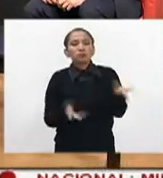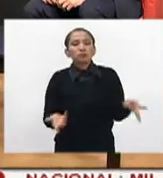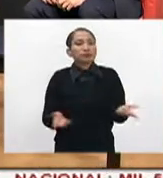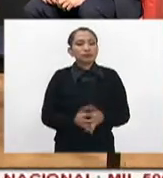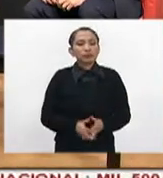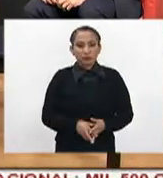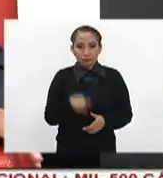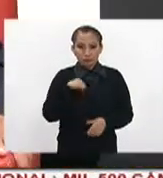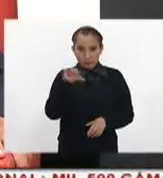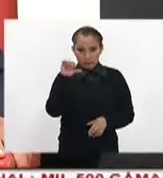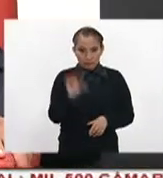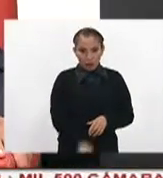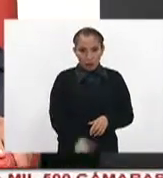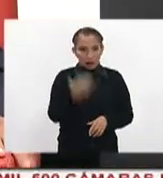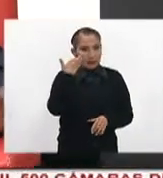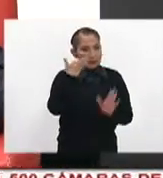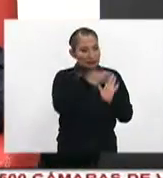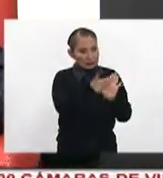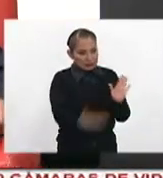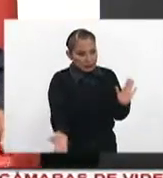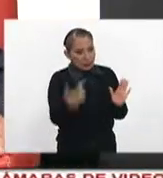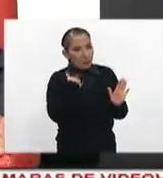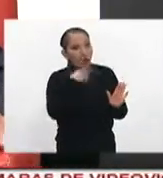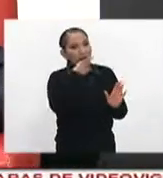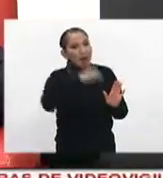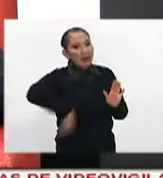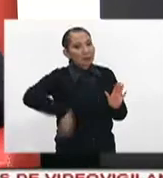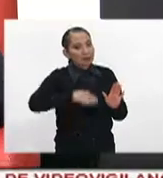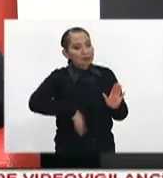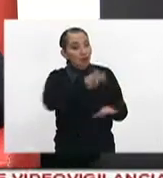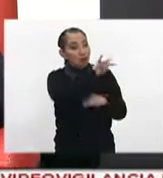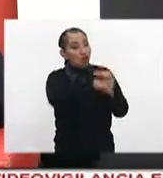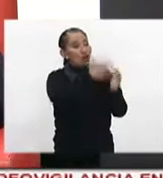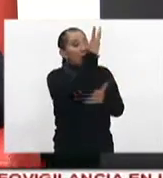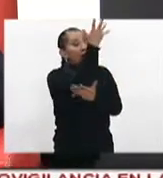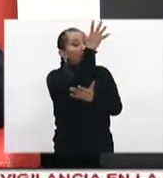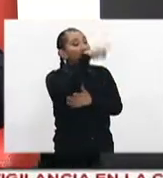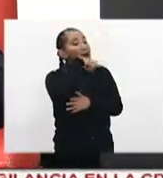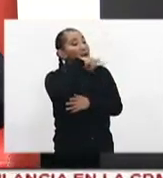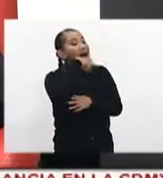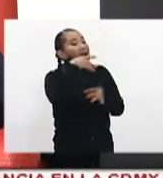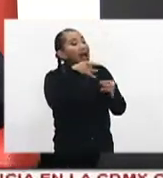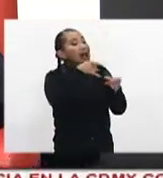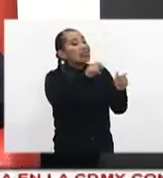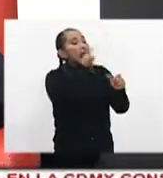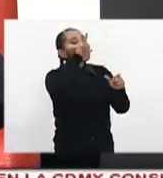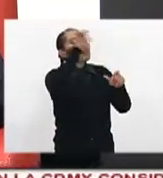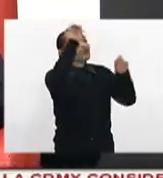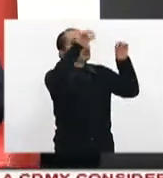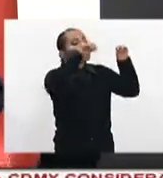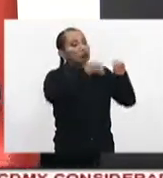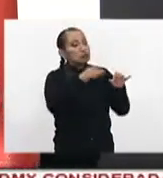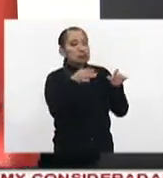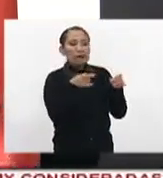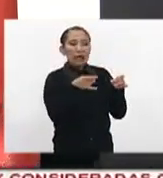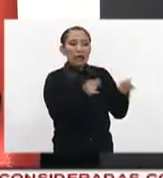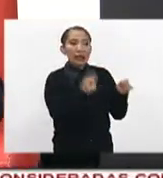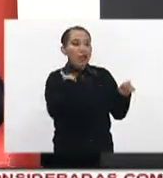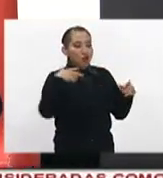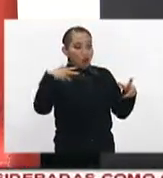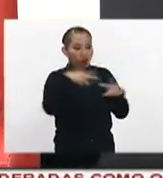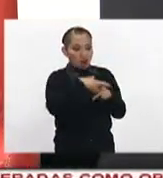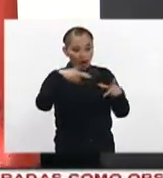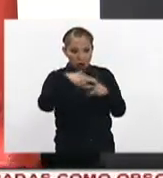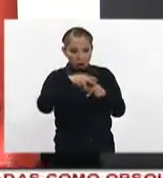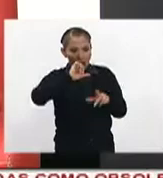pública. Bueno, hoy en esos tiempos, como lo hemos comentado, todos los arbolitos que sean de calidad, las series, y sobre todo no conectar